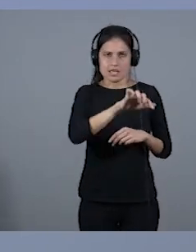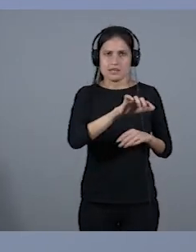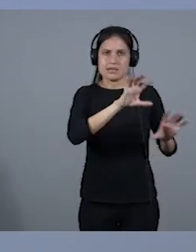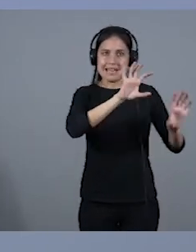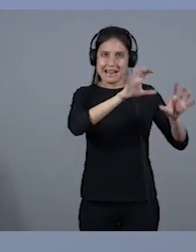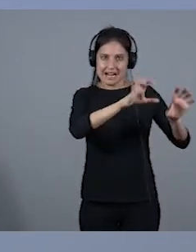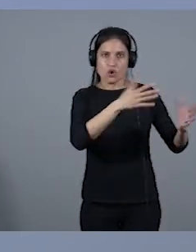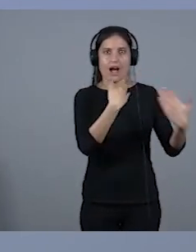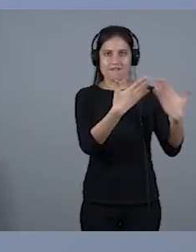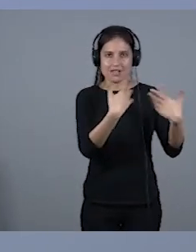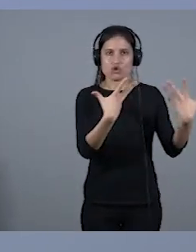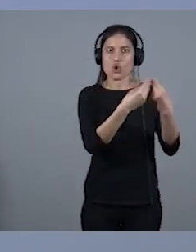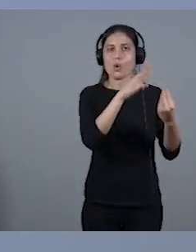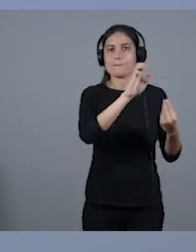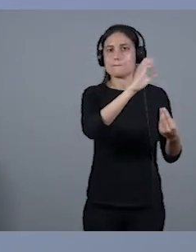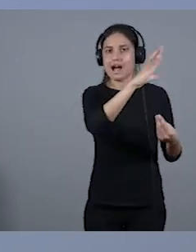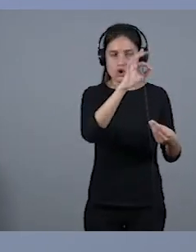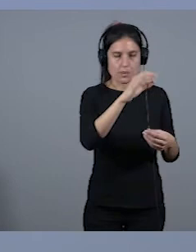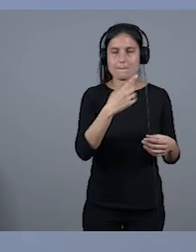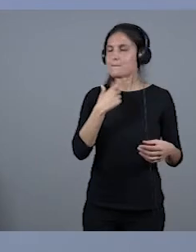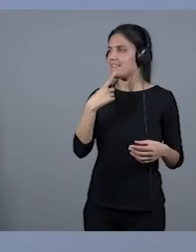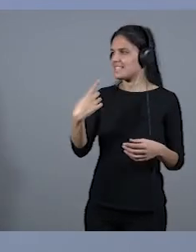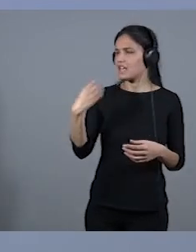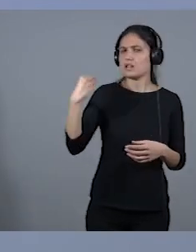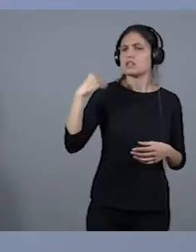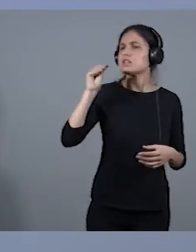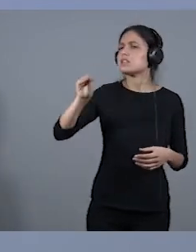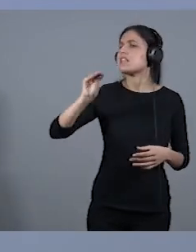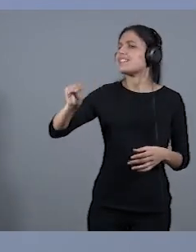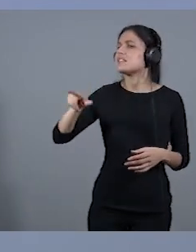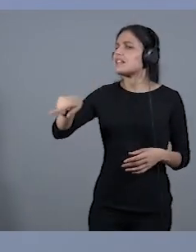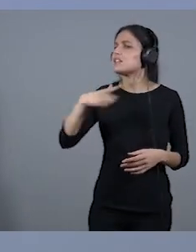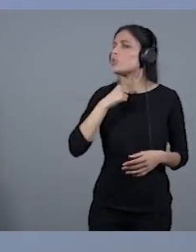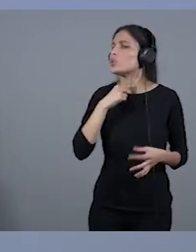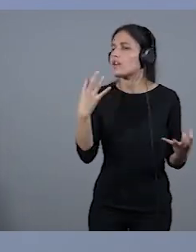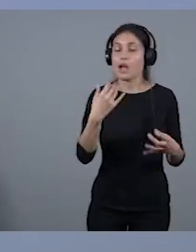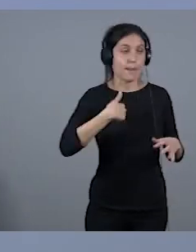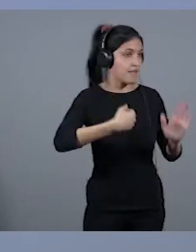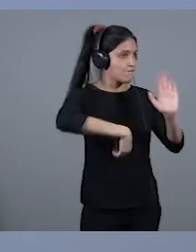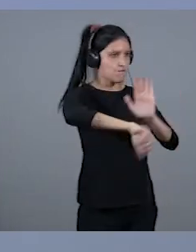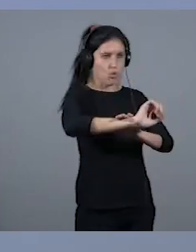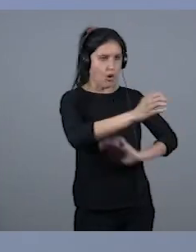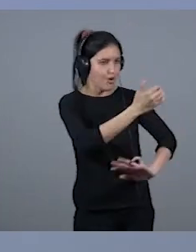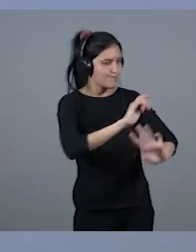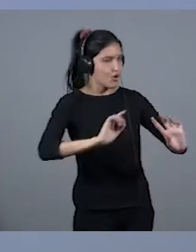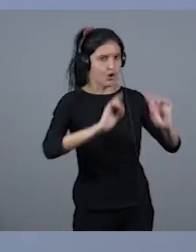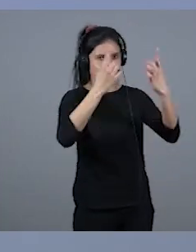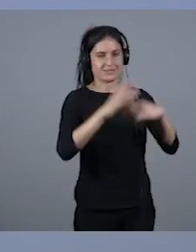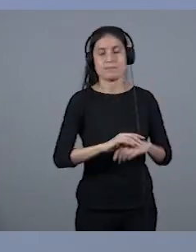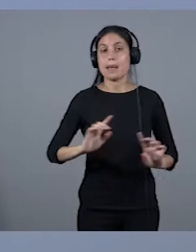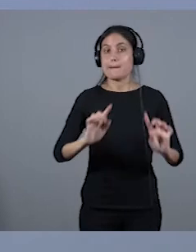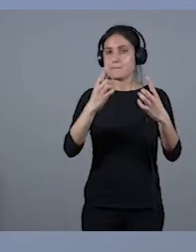¿pero a ti qué te gusta? Y yo, no, a mí me gusta el fútbol sobre todo. Y la primera pregunta que me hace Paco Padrón el día que me cita es,